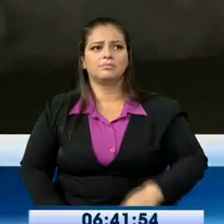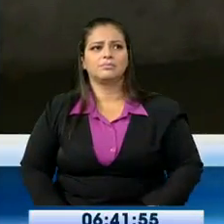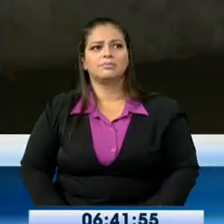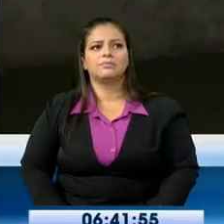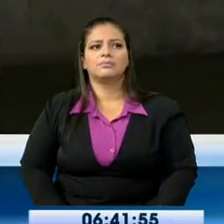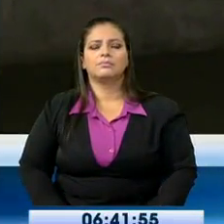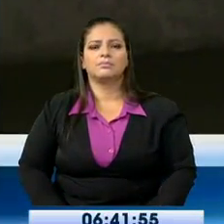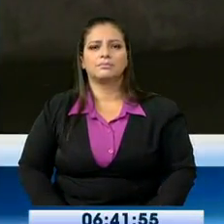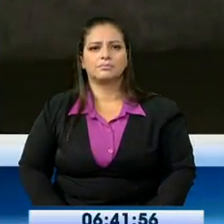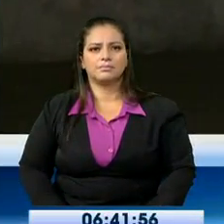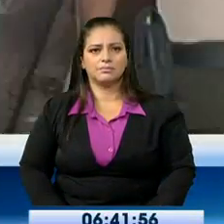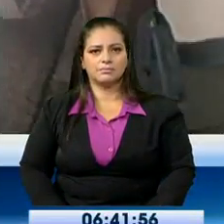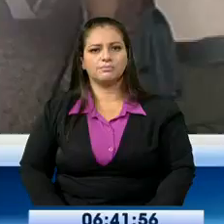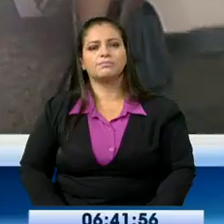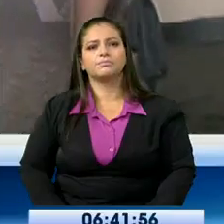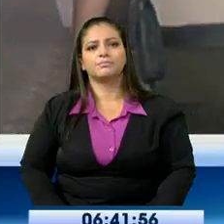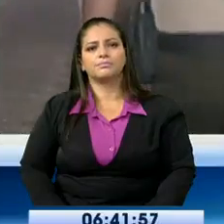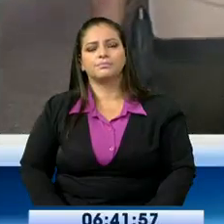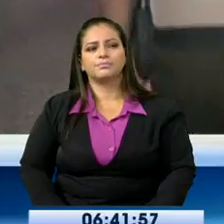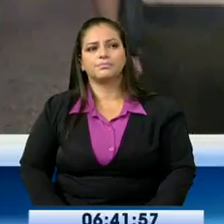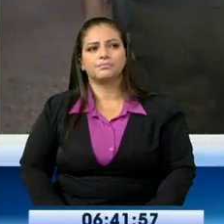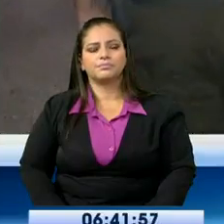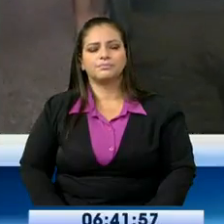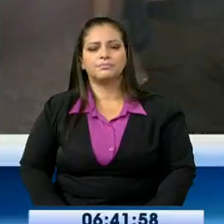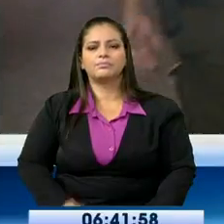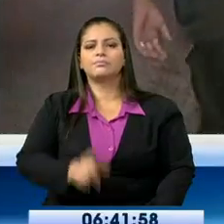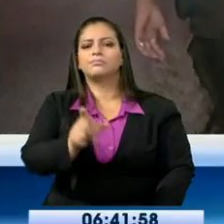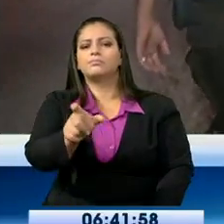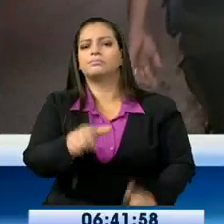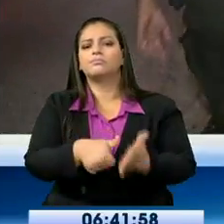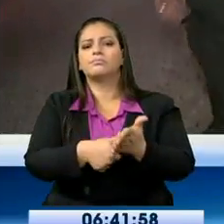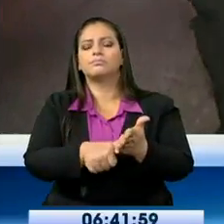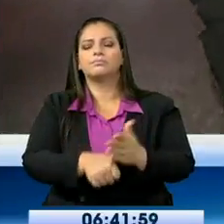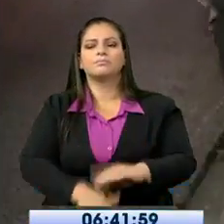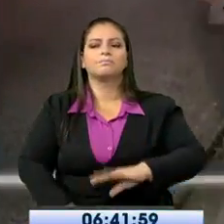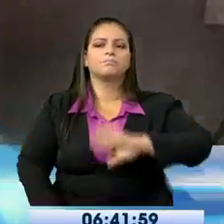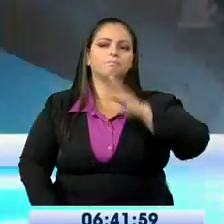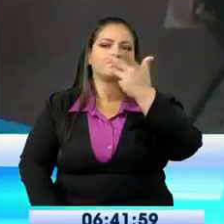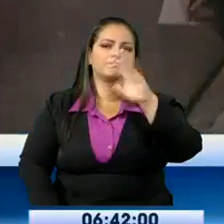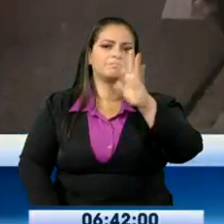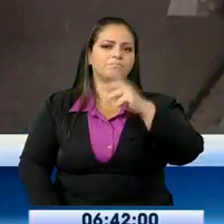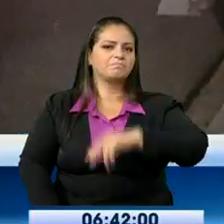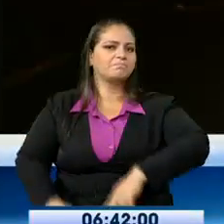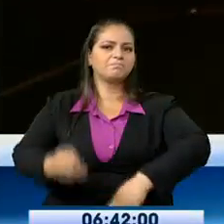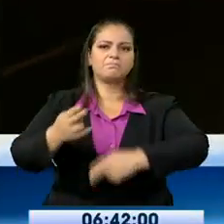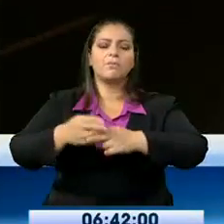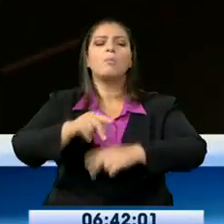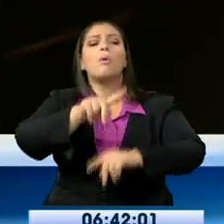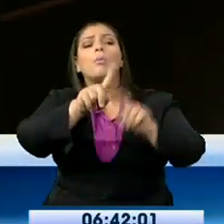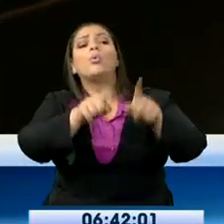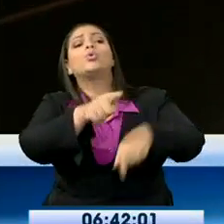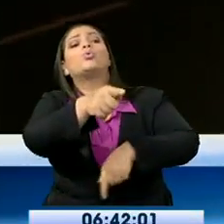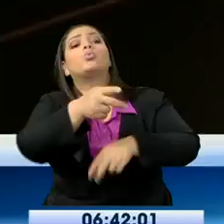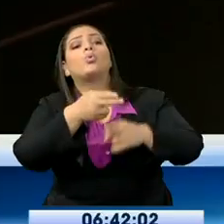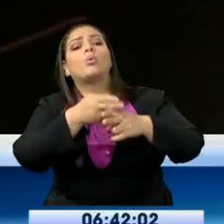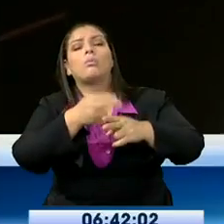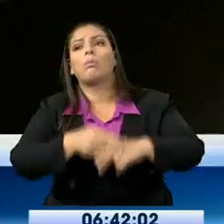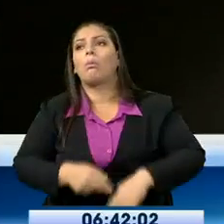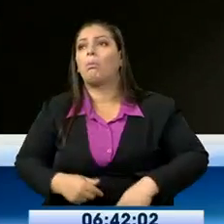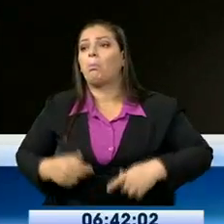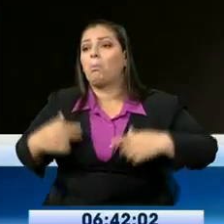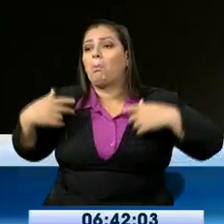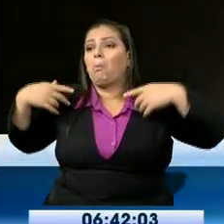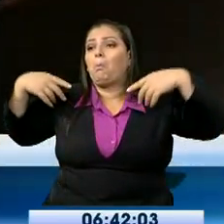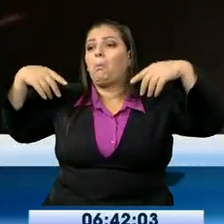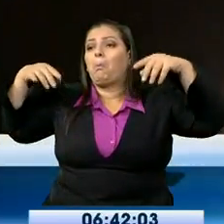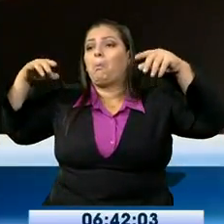probablemente viva. ¿No está con los documentos del señor? No, a decir? Ni los nombres se guardan. ¿Qué podemos esperar a veces? Estar en